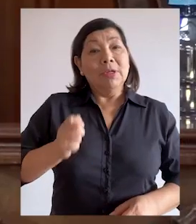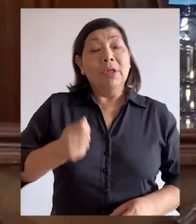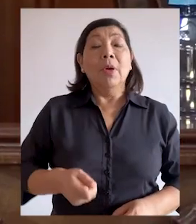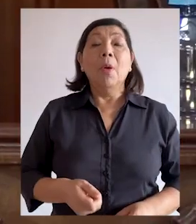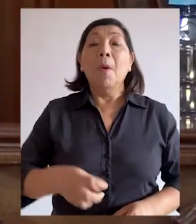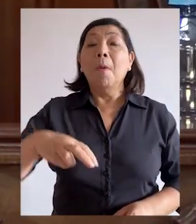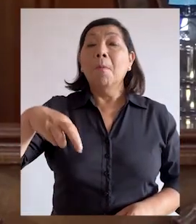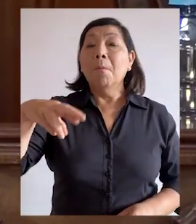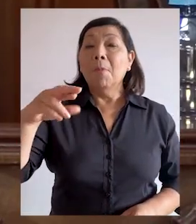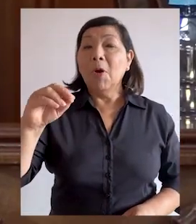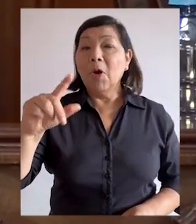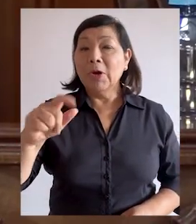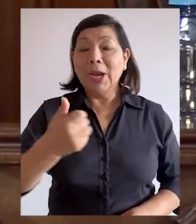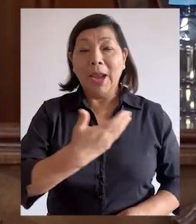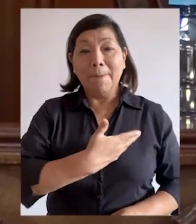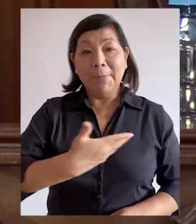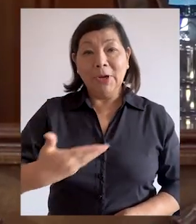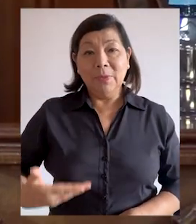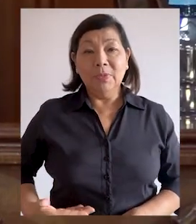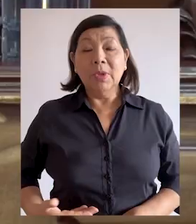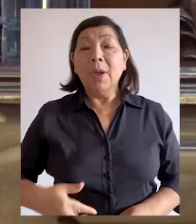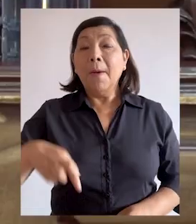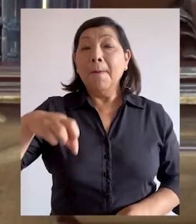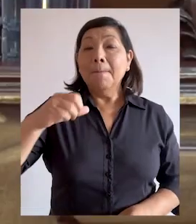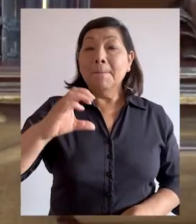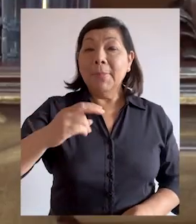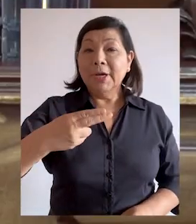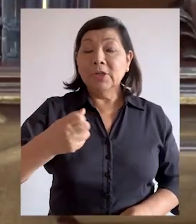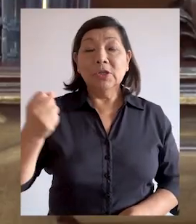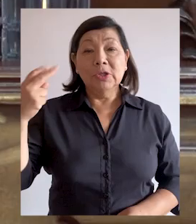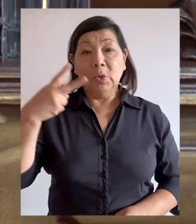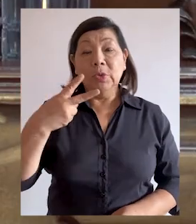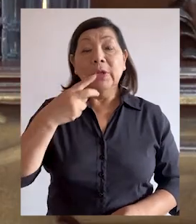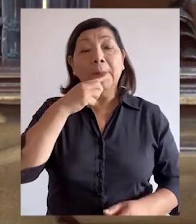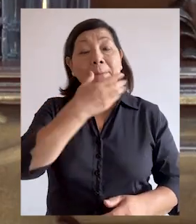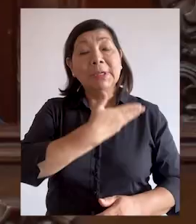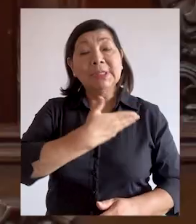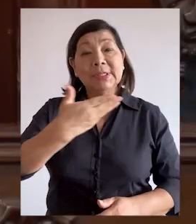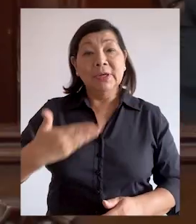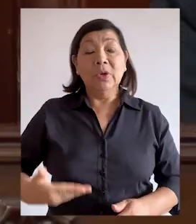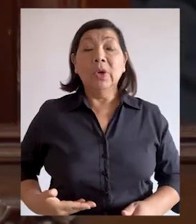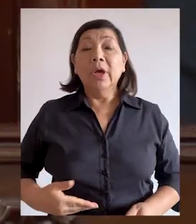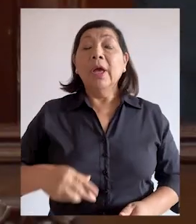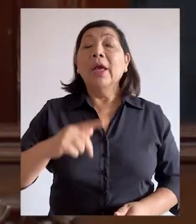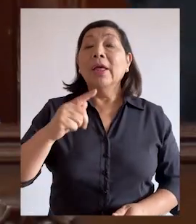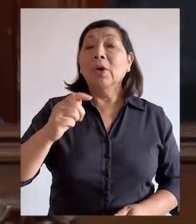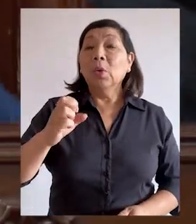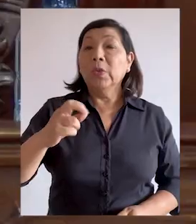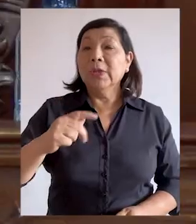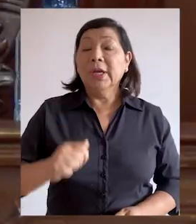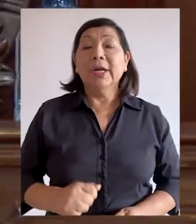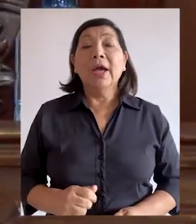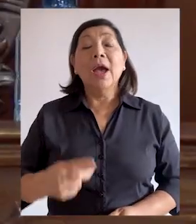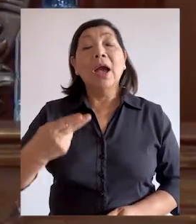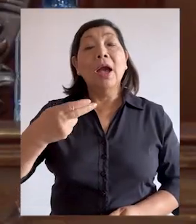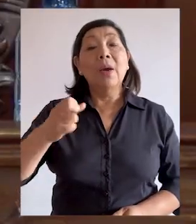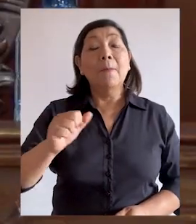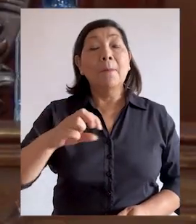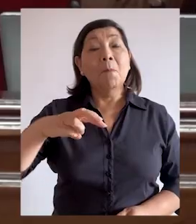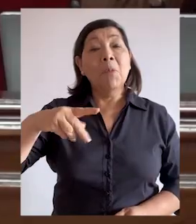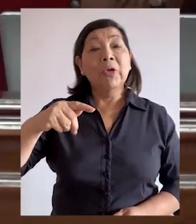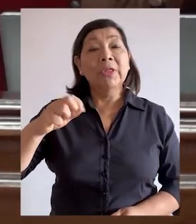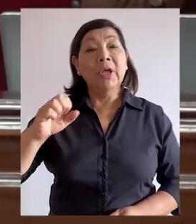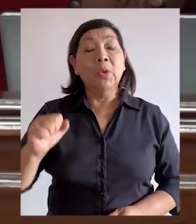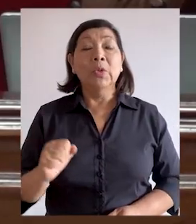magistrados Francisco Morales Anabia, presidente, Luz Pacheco Serga, vicepresidenta, Gustavo Gutiérrez Tixe, Gelder Domínguez Aru,